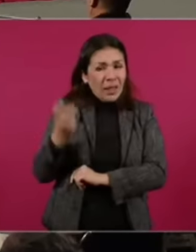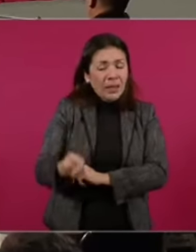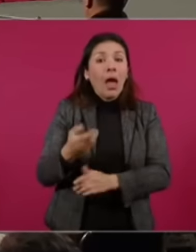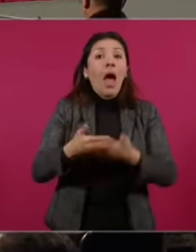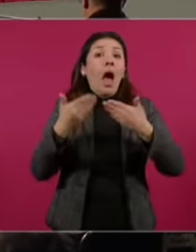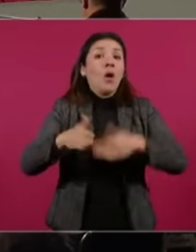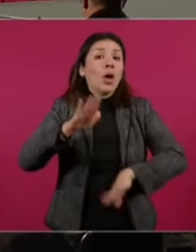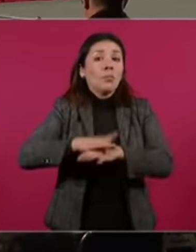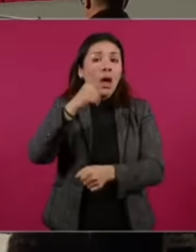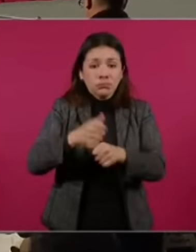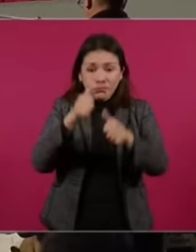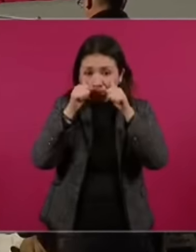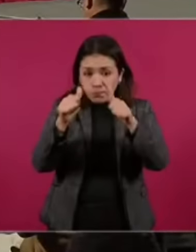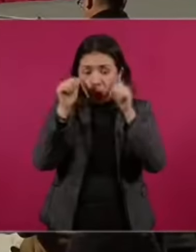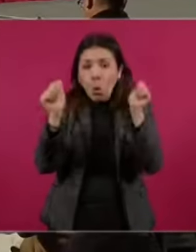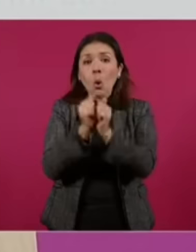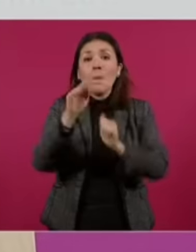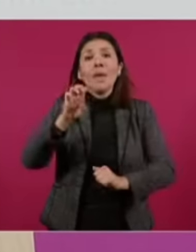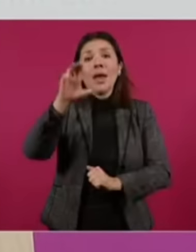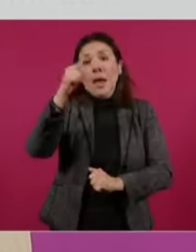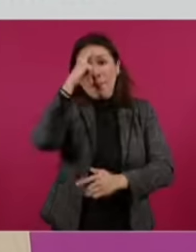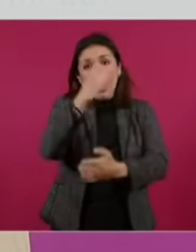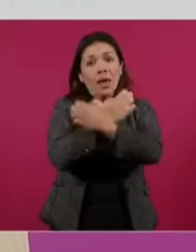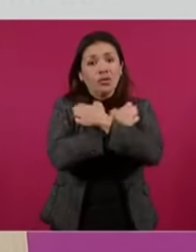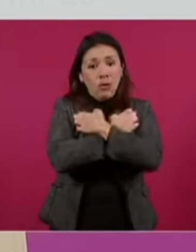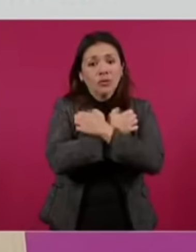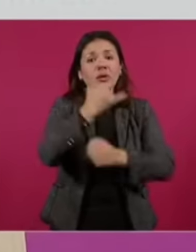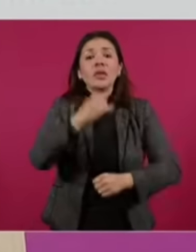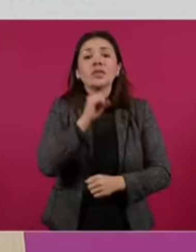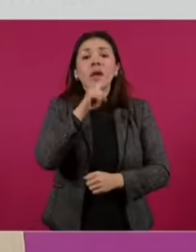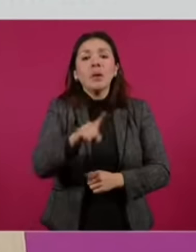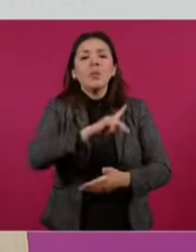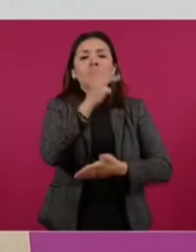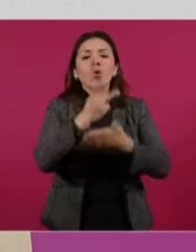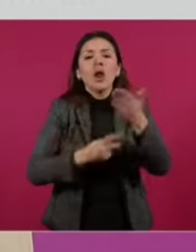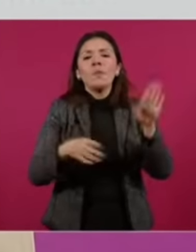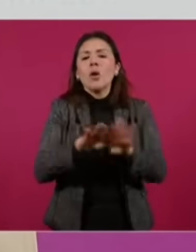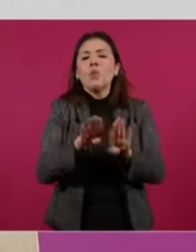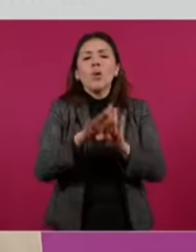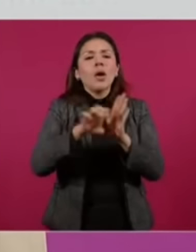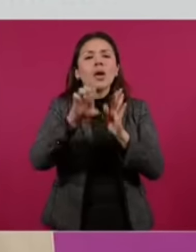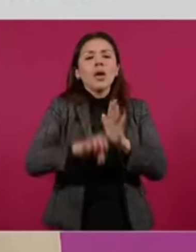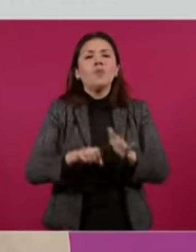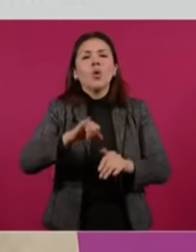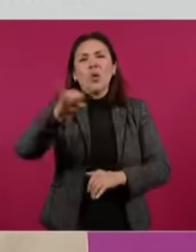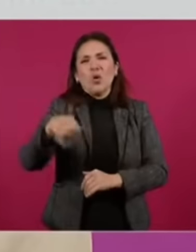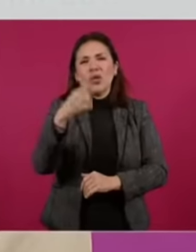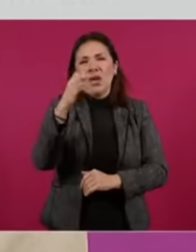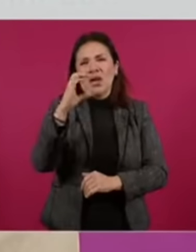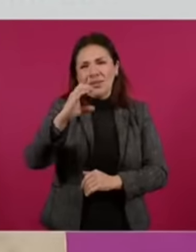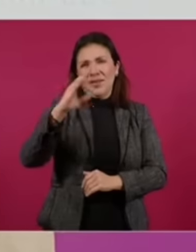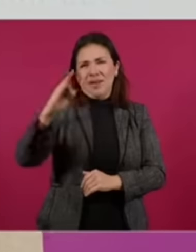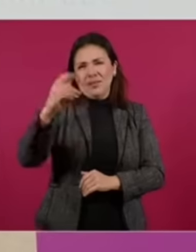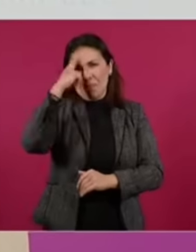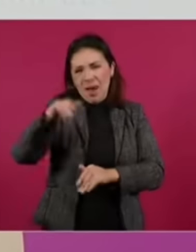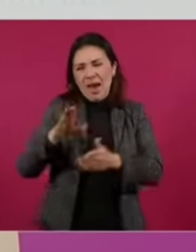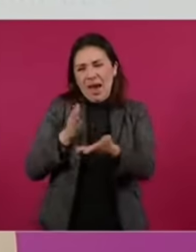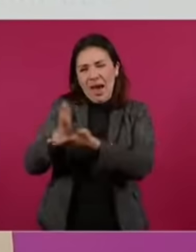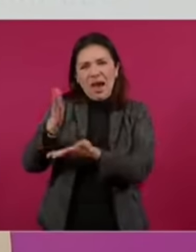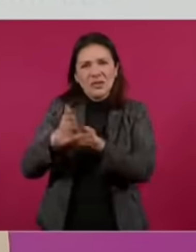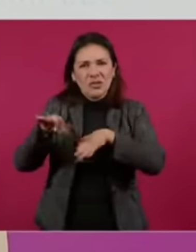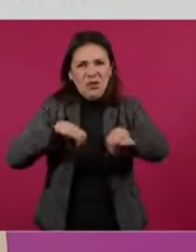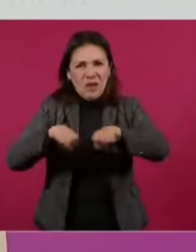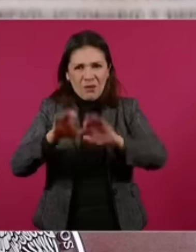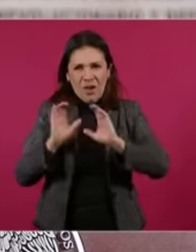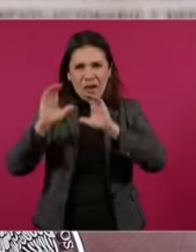como nunca a través de las becas educativas y también a través de programas como Jóvenes Construyendo el Futuro de Acceso al Trabajo, pues